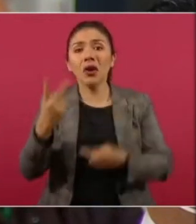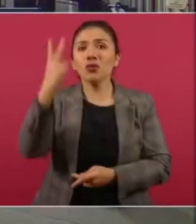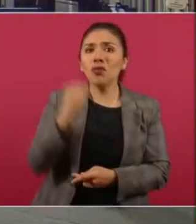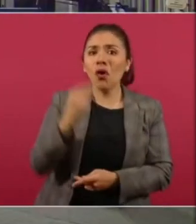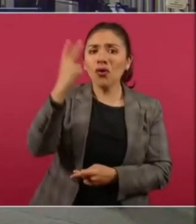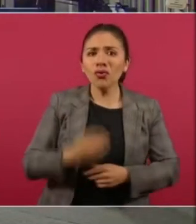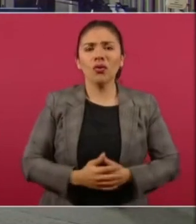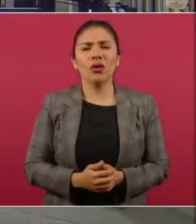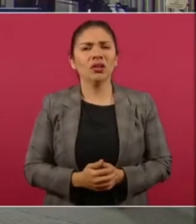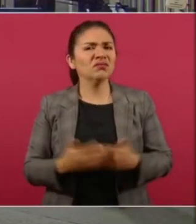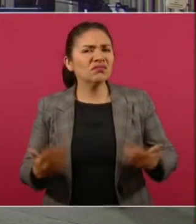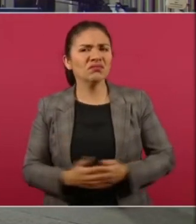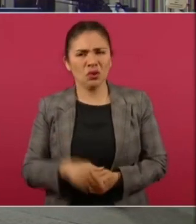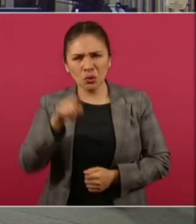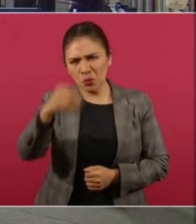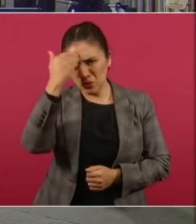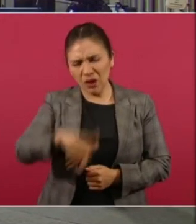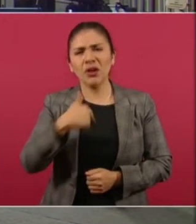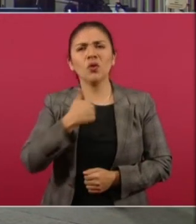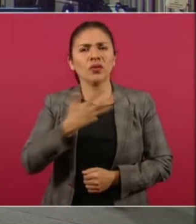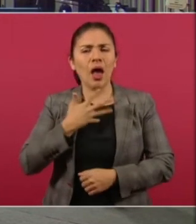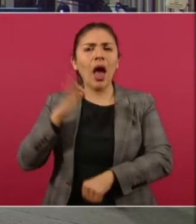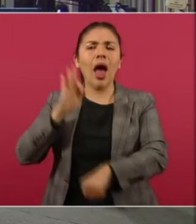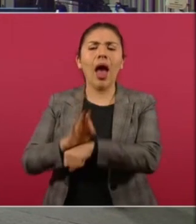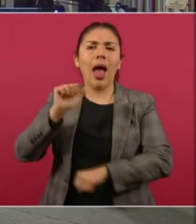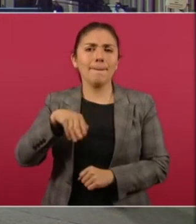cosa, usted sabe que yo tengo un amparo.